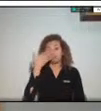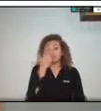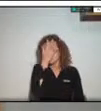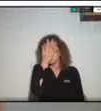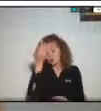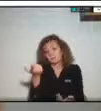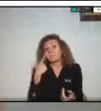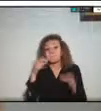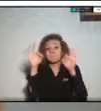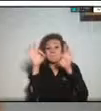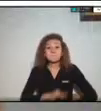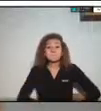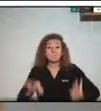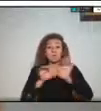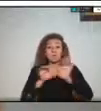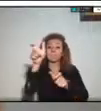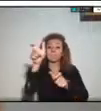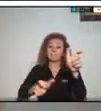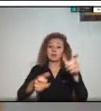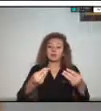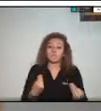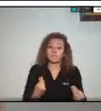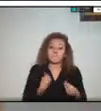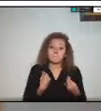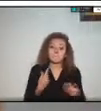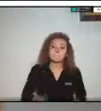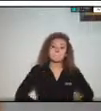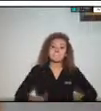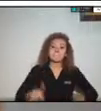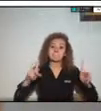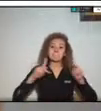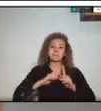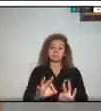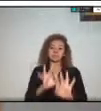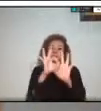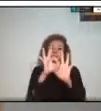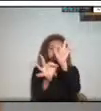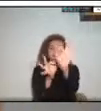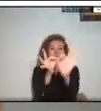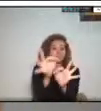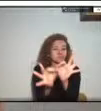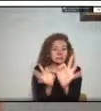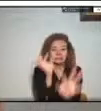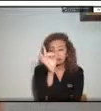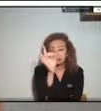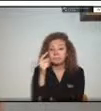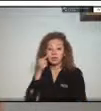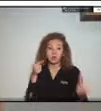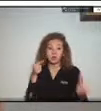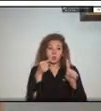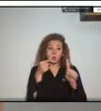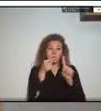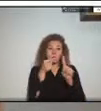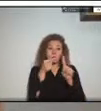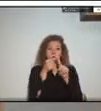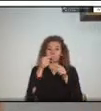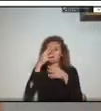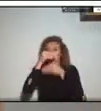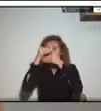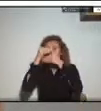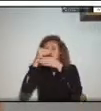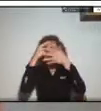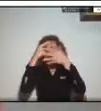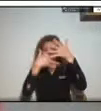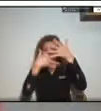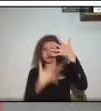y los habitantes en el departamento y ya luego pues otros objetivos anexos pues ya serían reducir